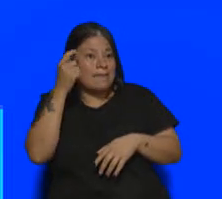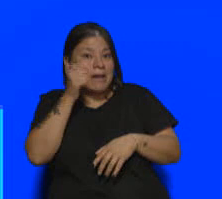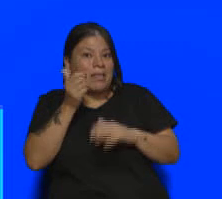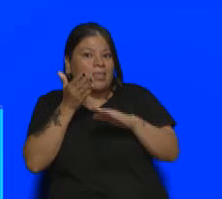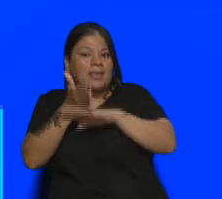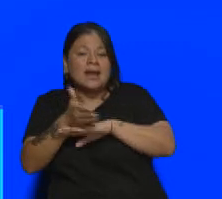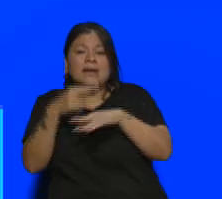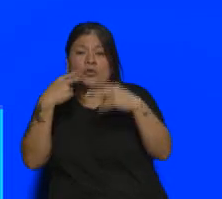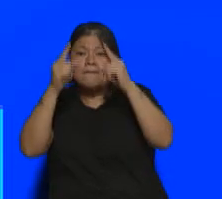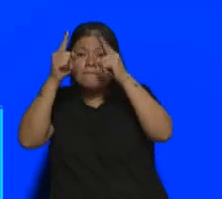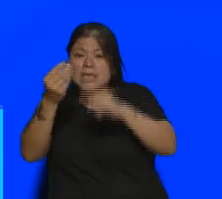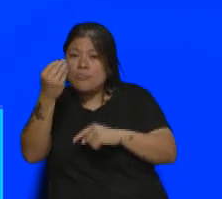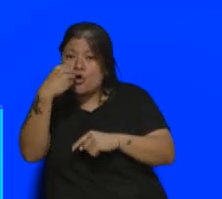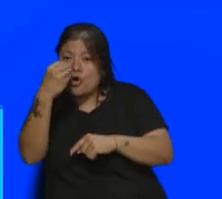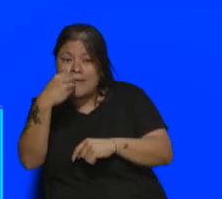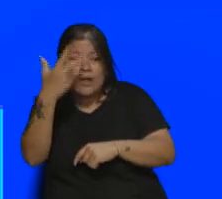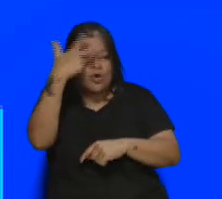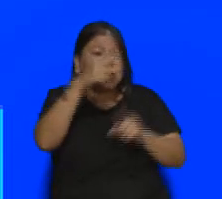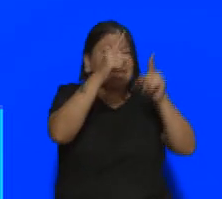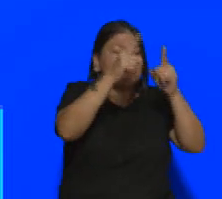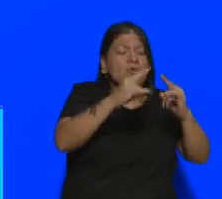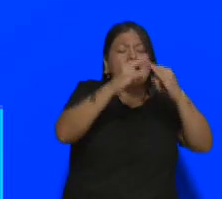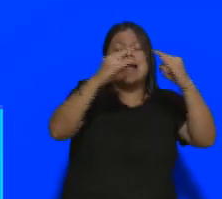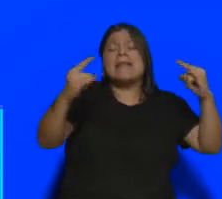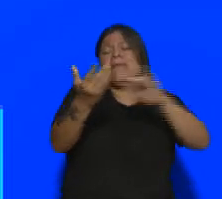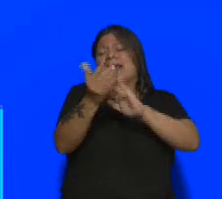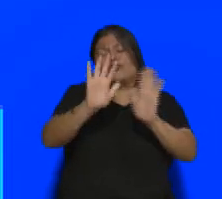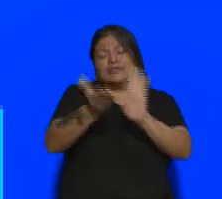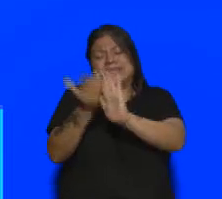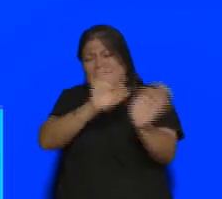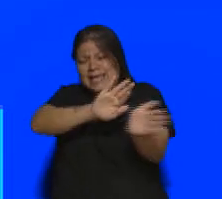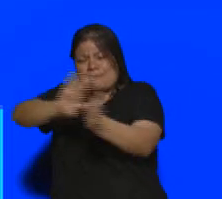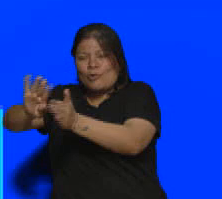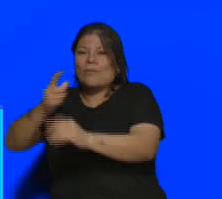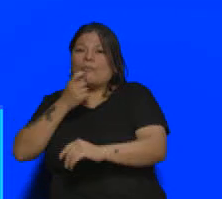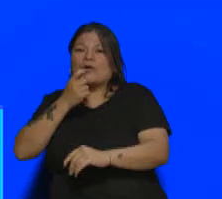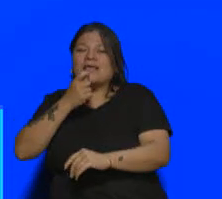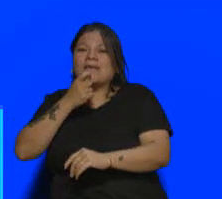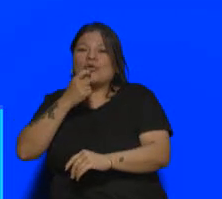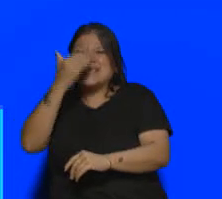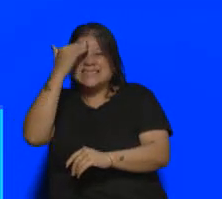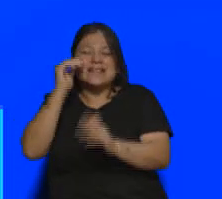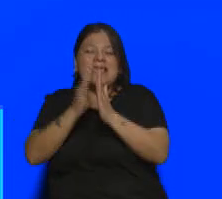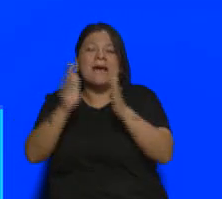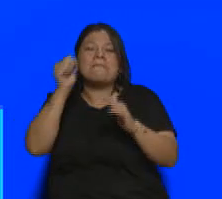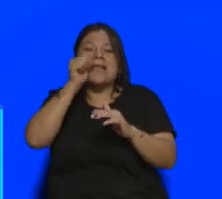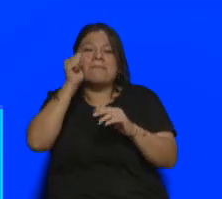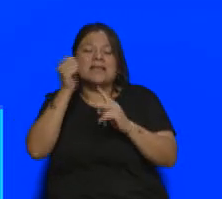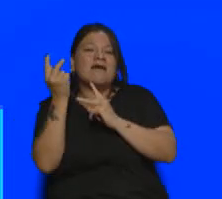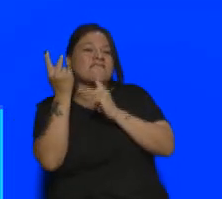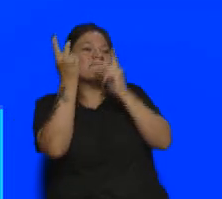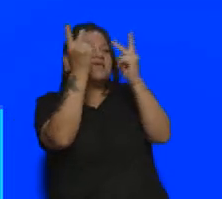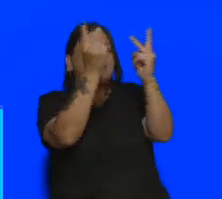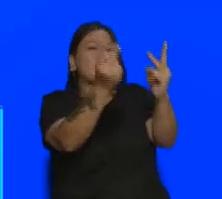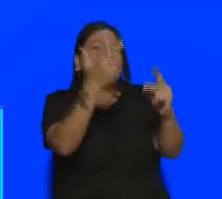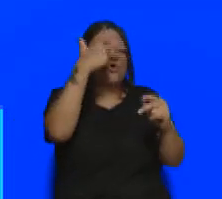alquilar carpa. No, no, saquemos el alquiler de carpa, pero para moverme durante una quincena. El valor de